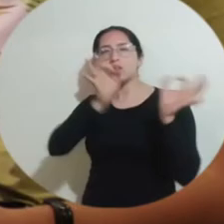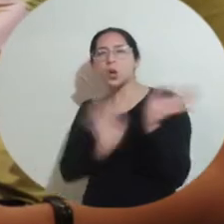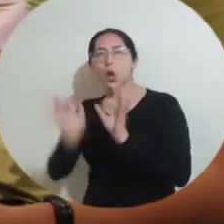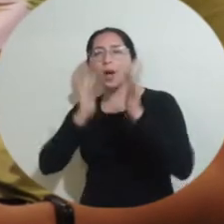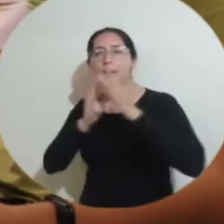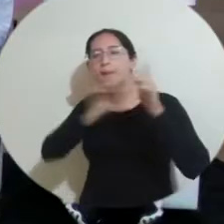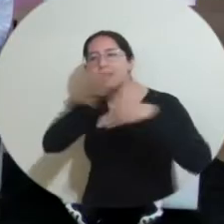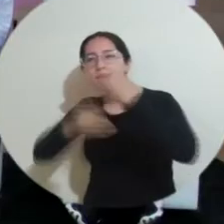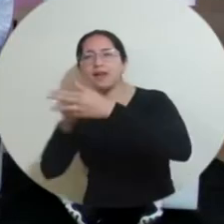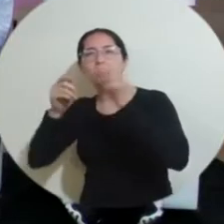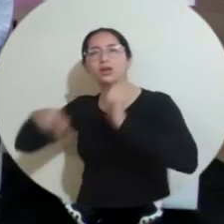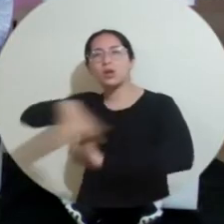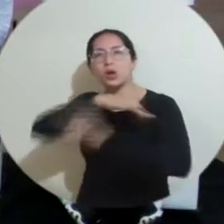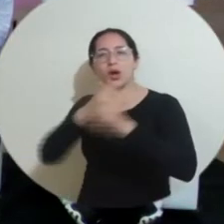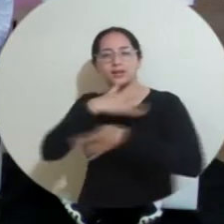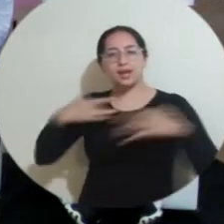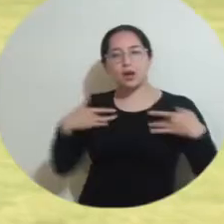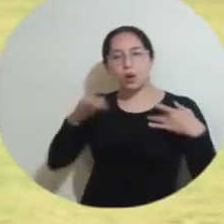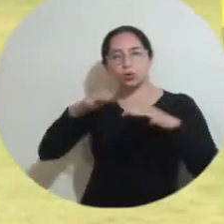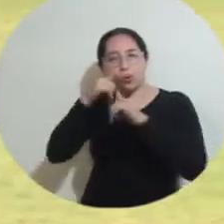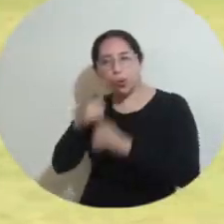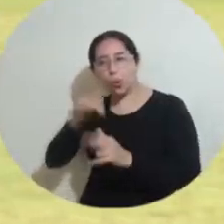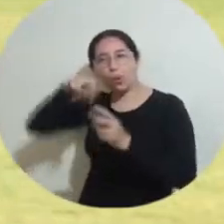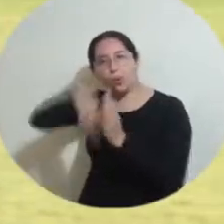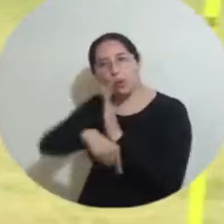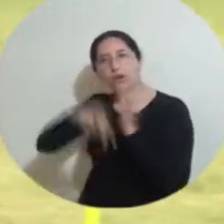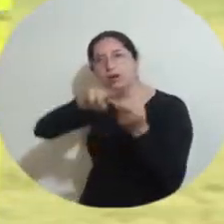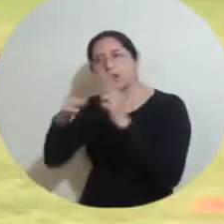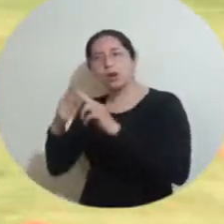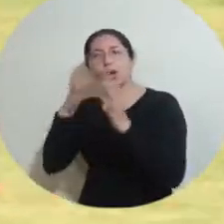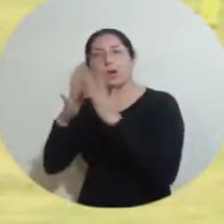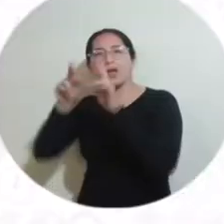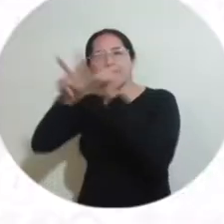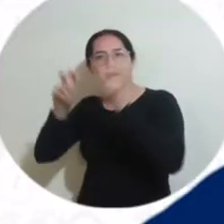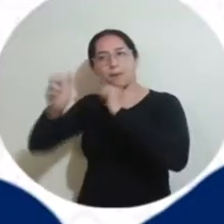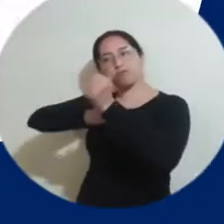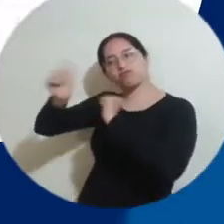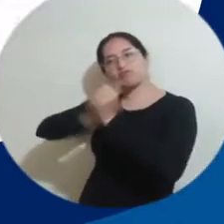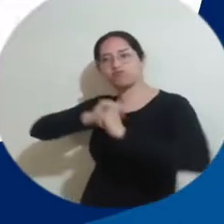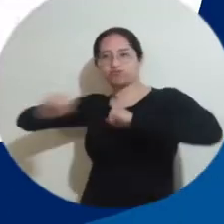de las áreas de la salud y del conocimiento científico en el entrenamiento deportivo.